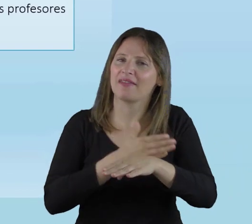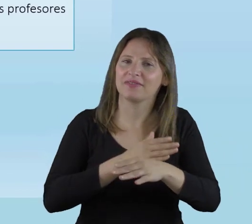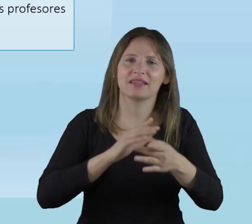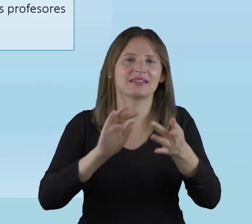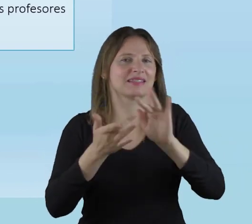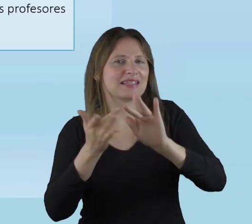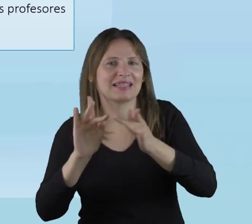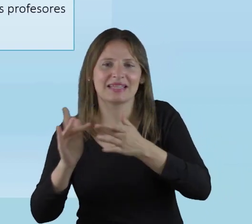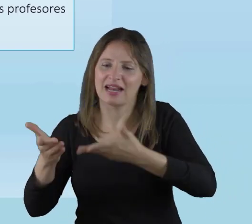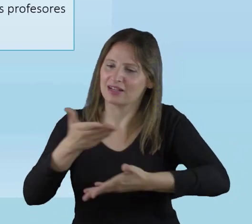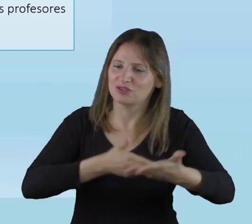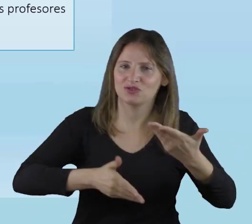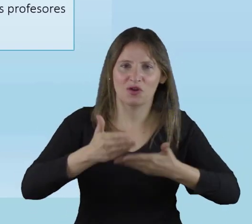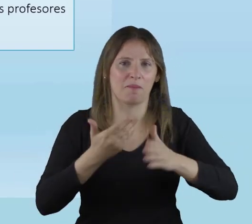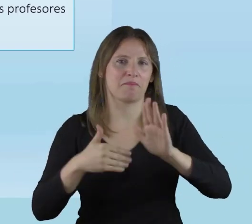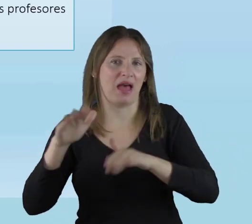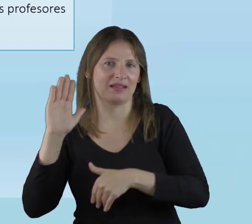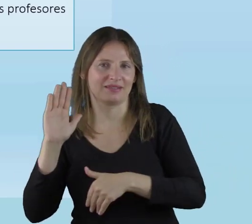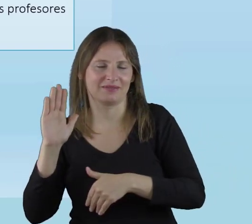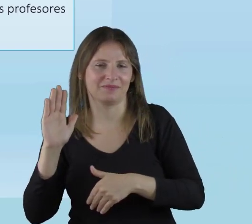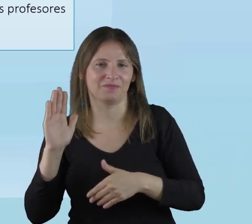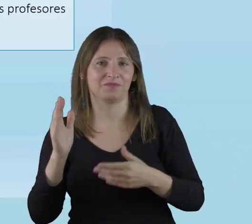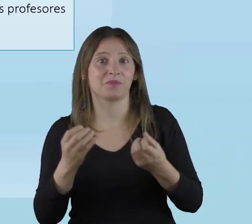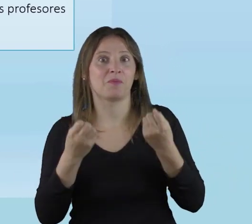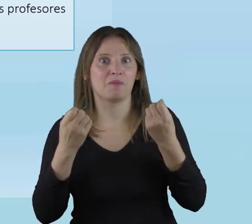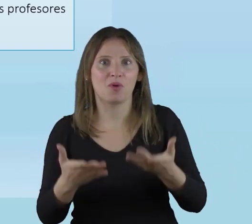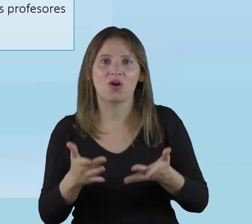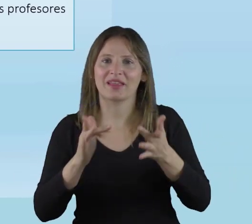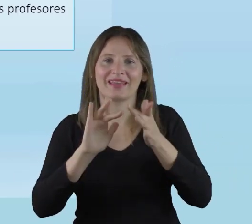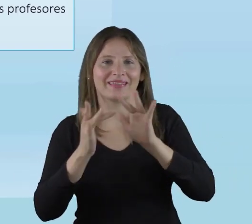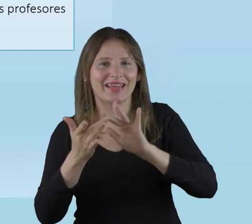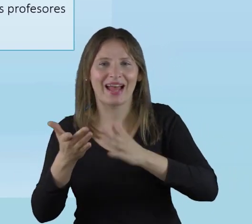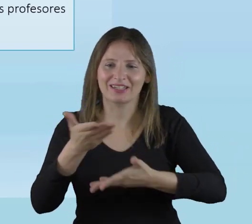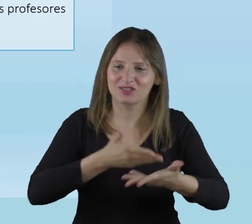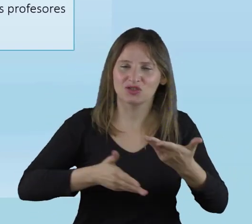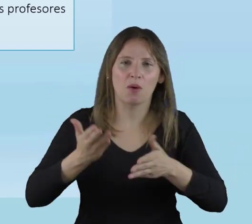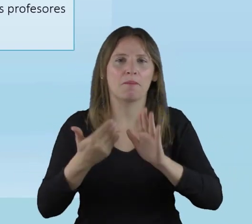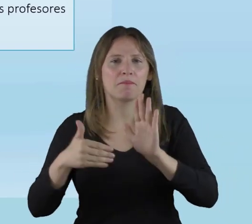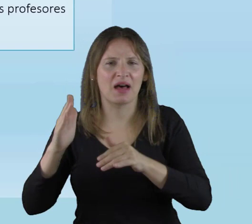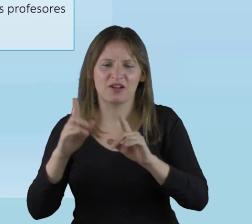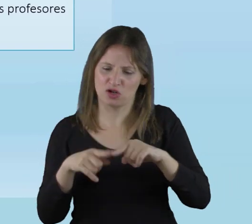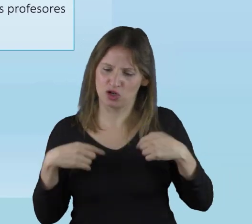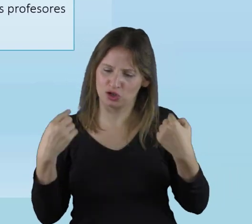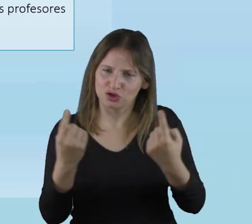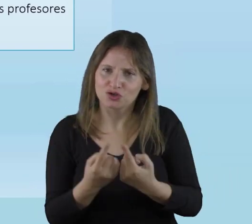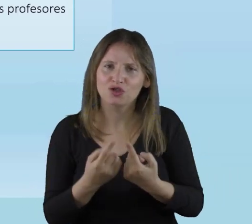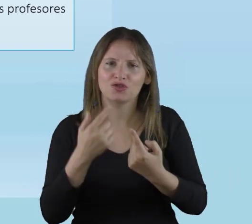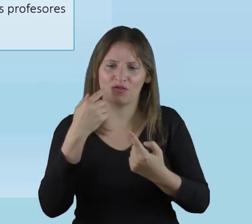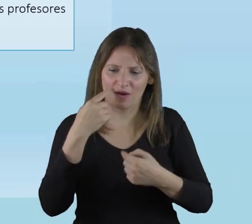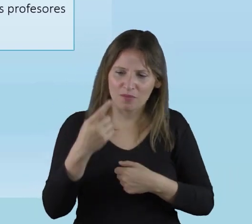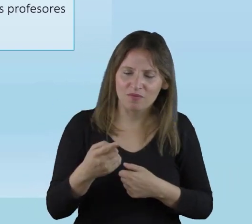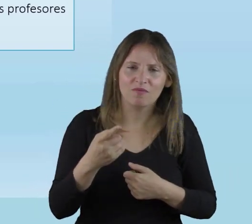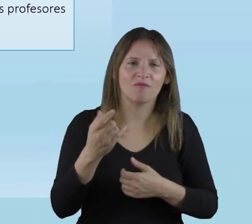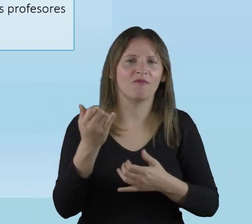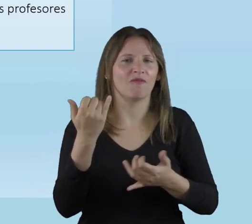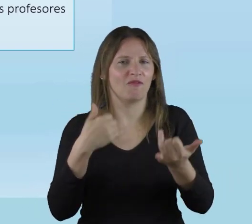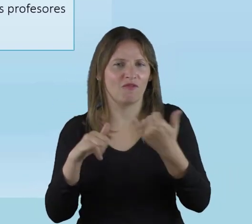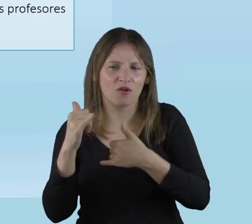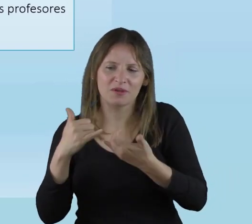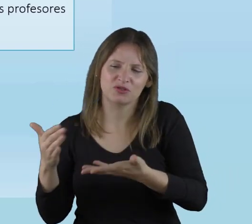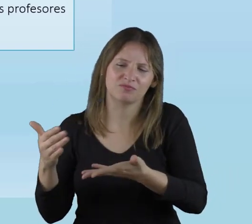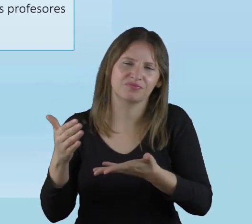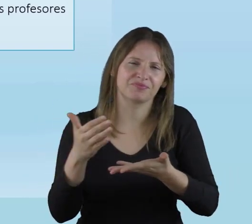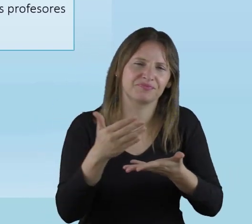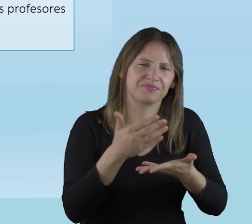siempre va a ser necesaria una interacción más cercana. Porque en estas interacciones más cercanas es donde